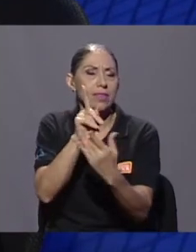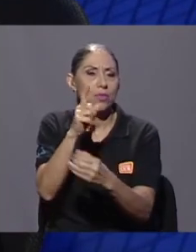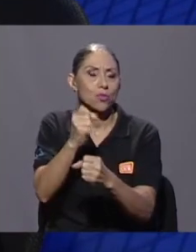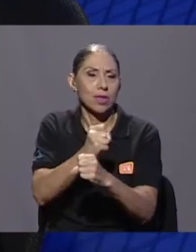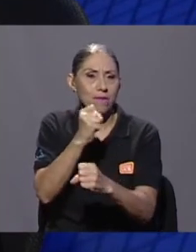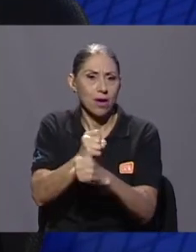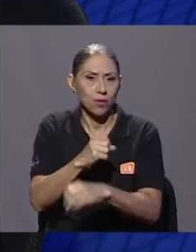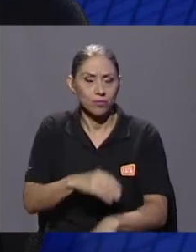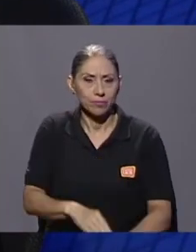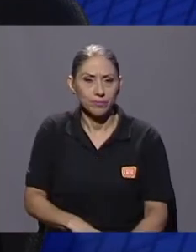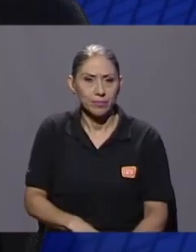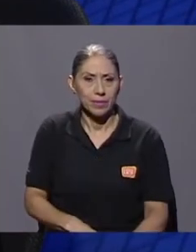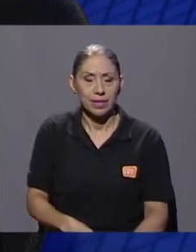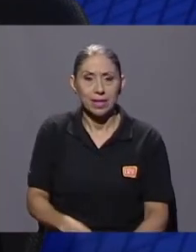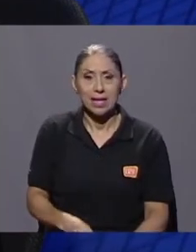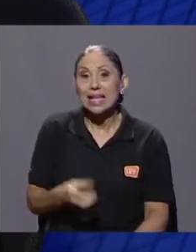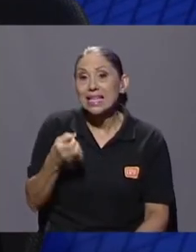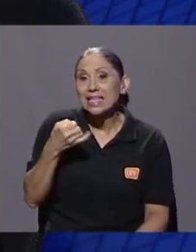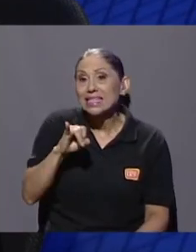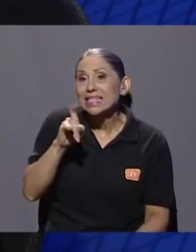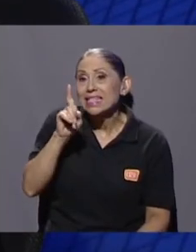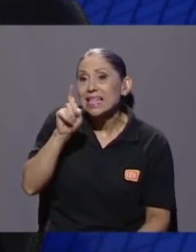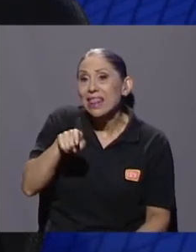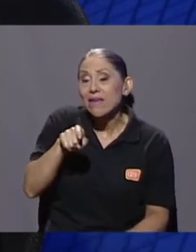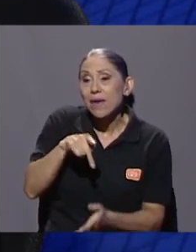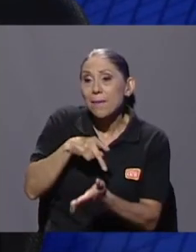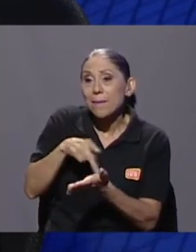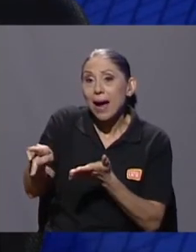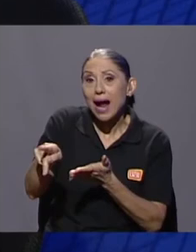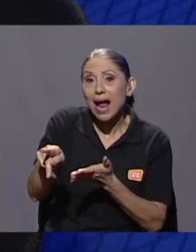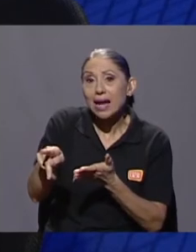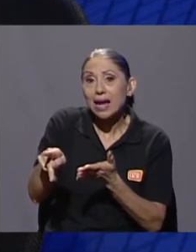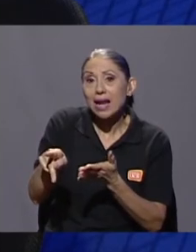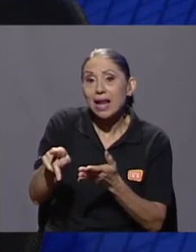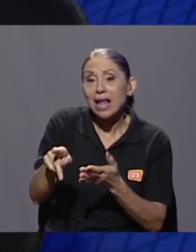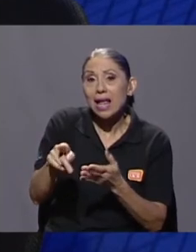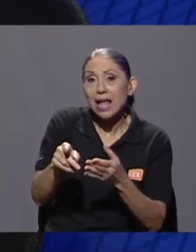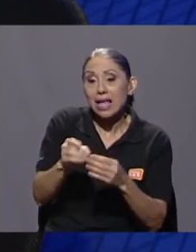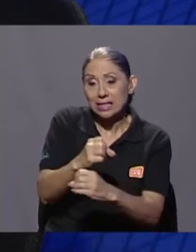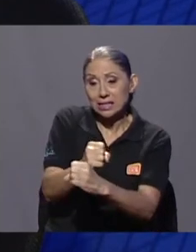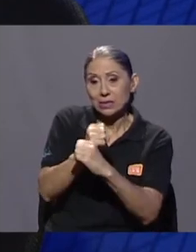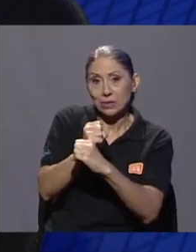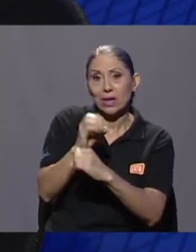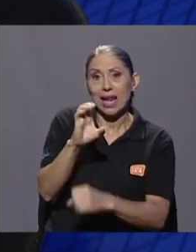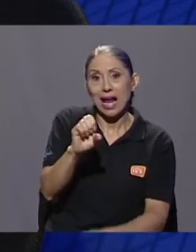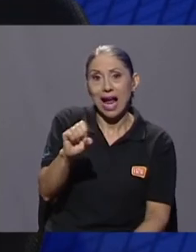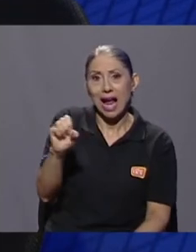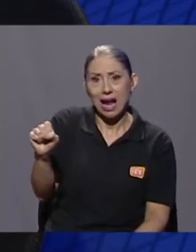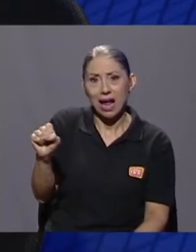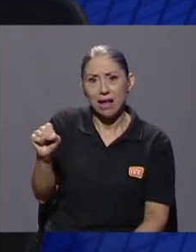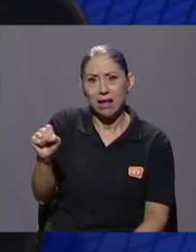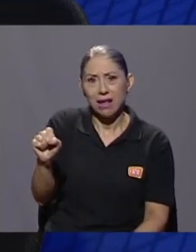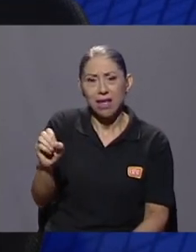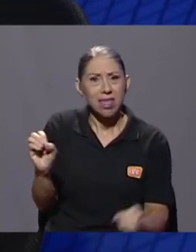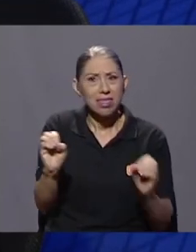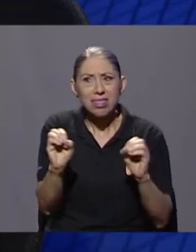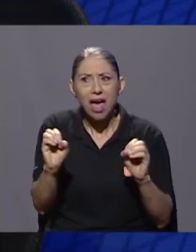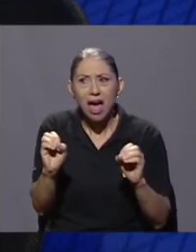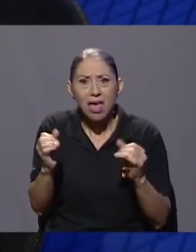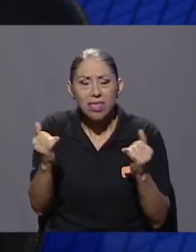se debe pagar la caja, sin duda, nadie tiene en cuestionamiento que se debe pagar la caja y que se debe pagar todo.